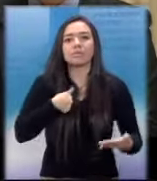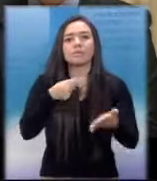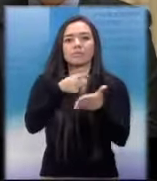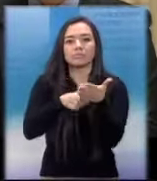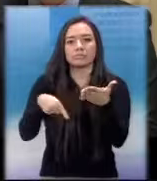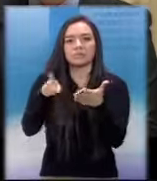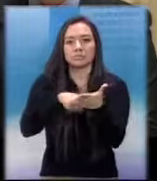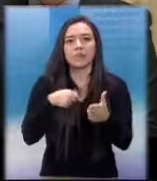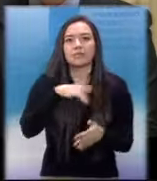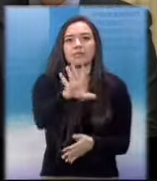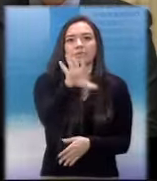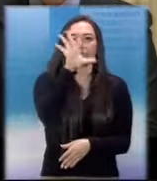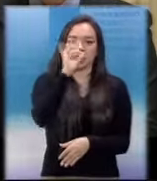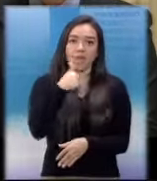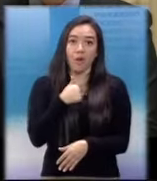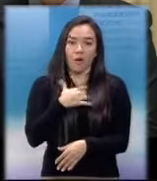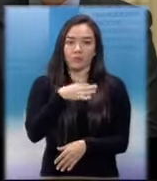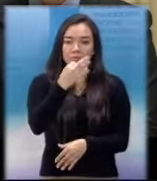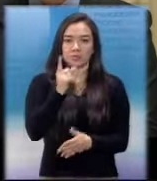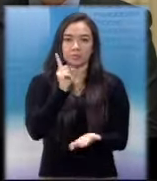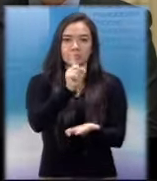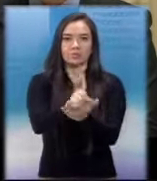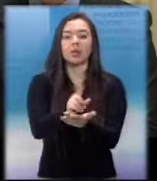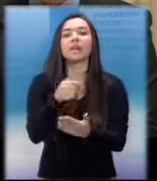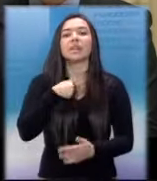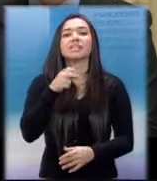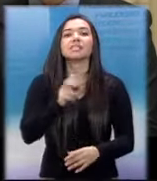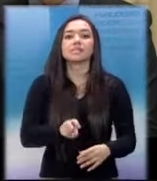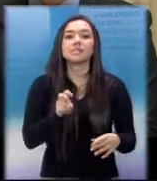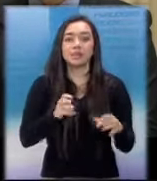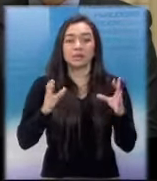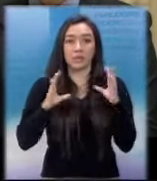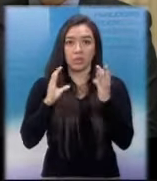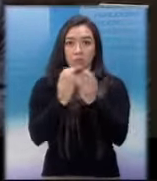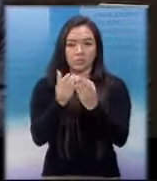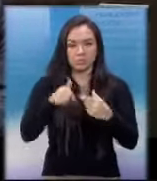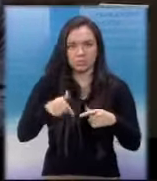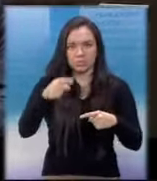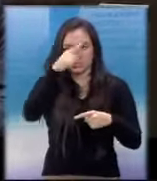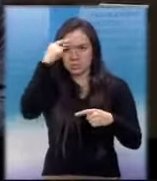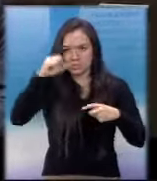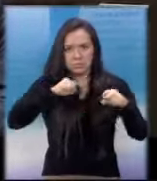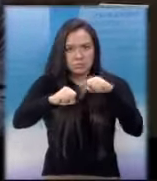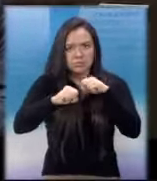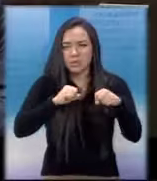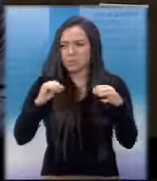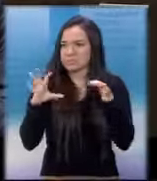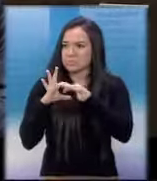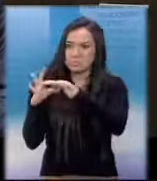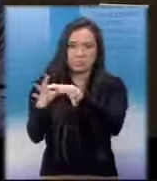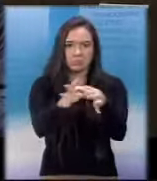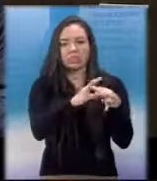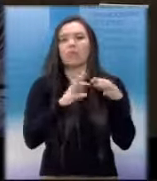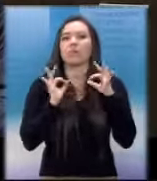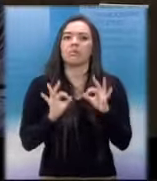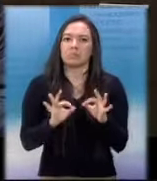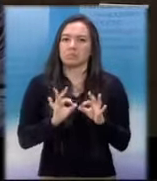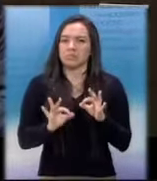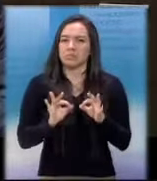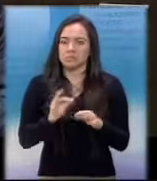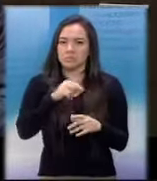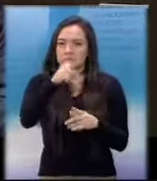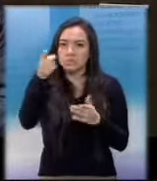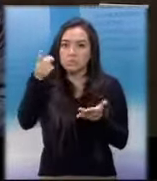digamos, dispuesto a caminar y a trabajar. Ese año, al final, el Congreso aprueba más de 70